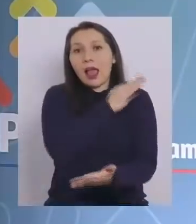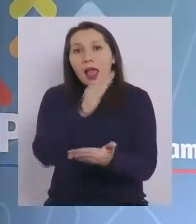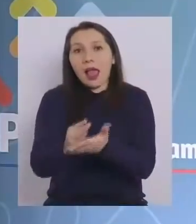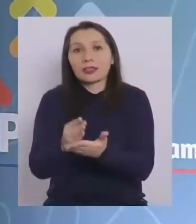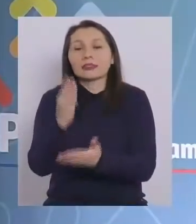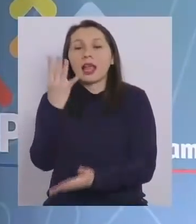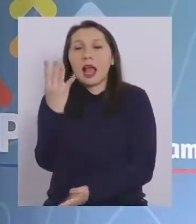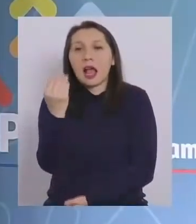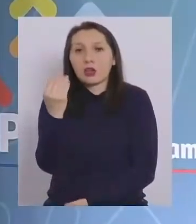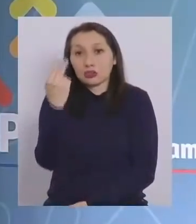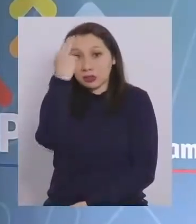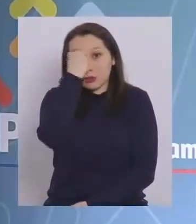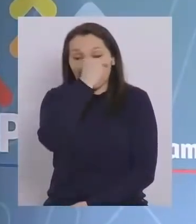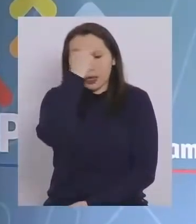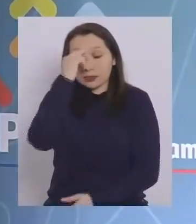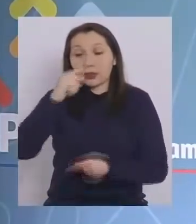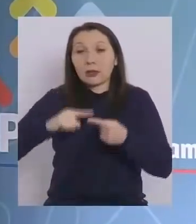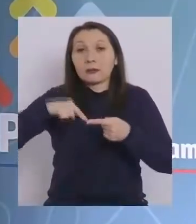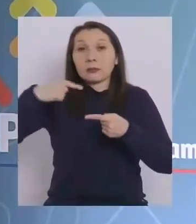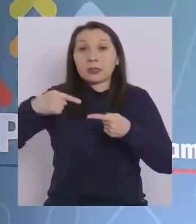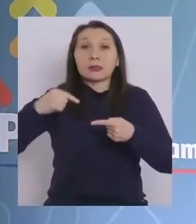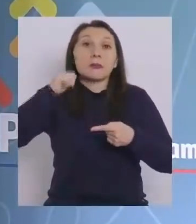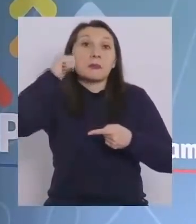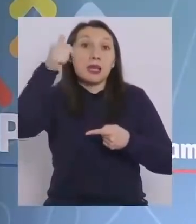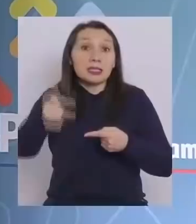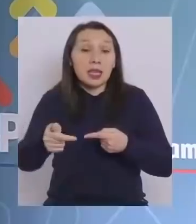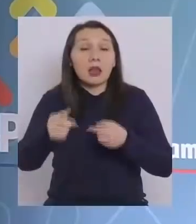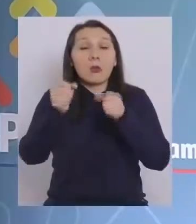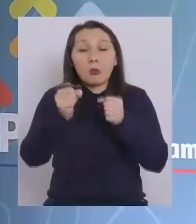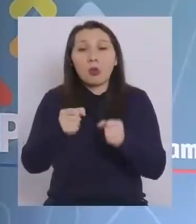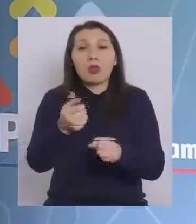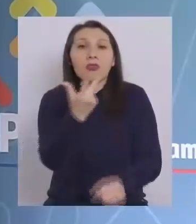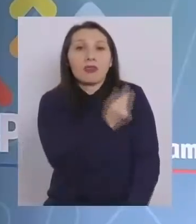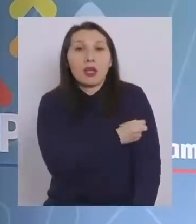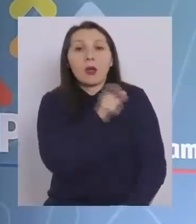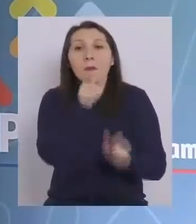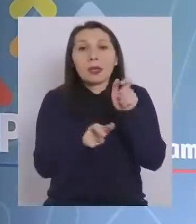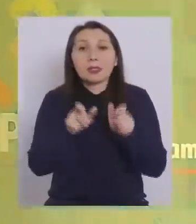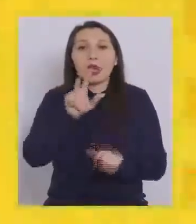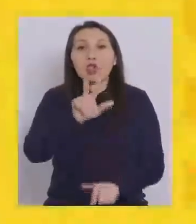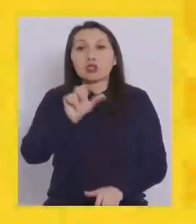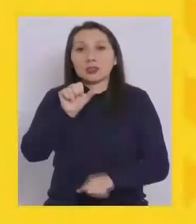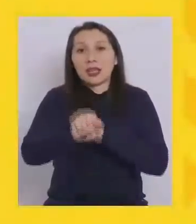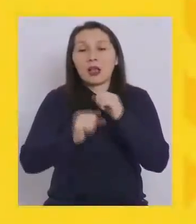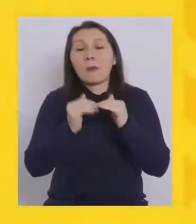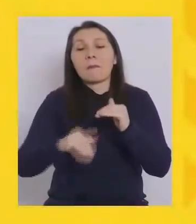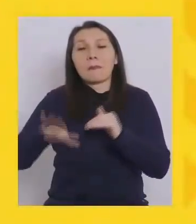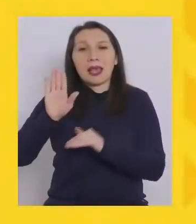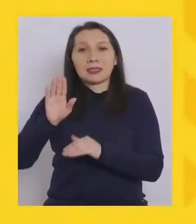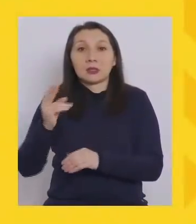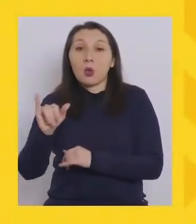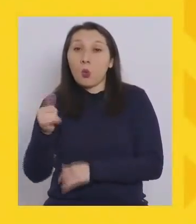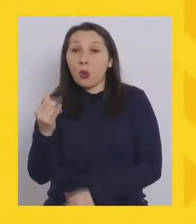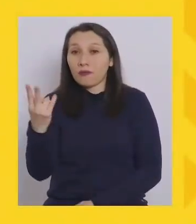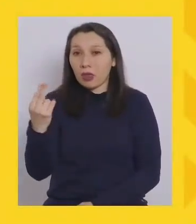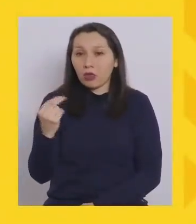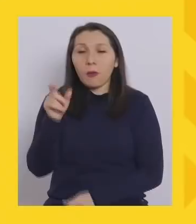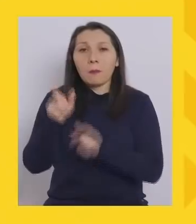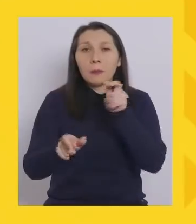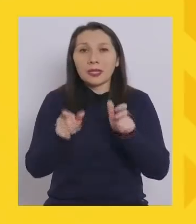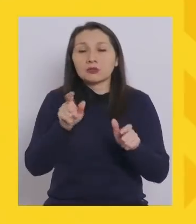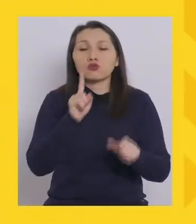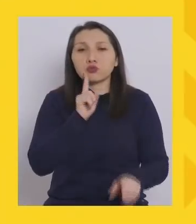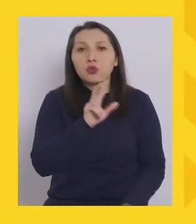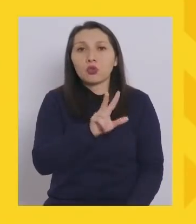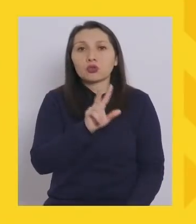de marzo. Pasado mañana se podrán vacunar todas las personas de 86 años o más. El jueves 12 vamos a seguir con las personas